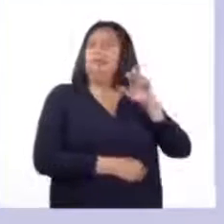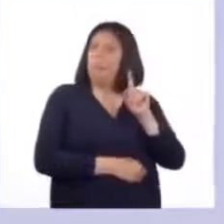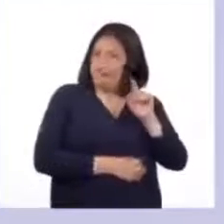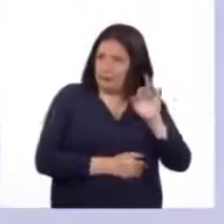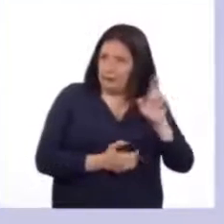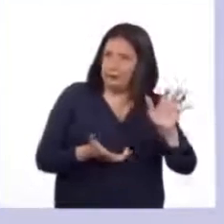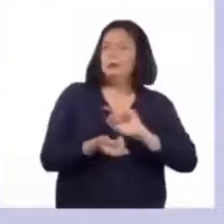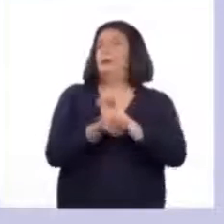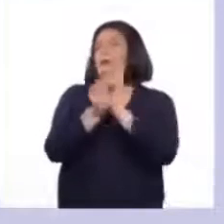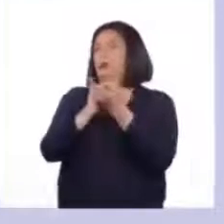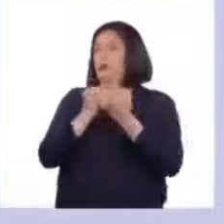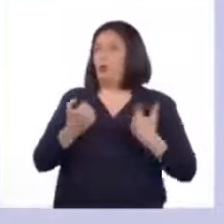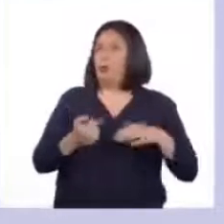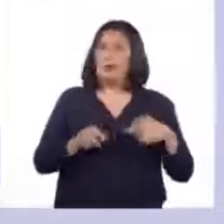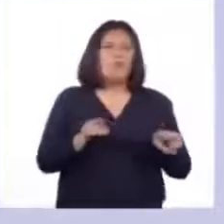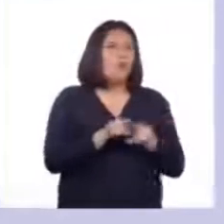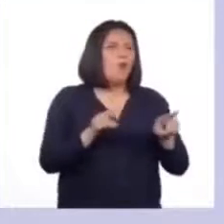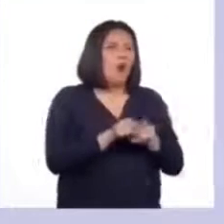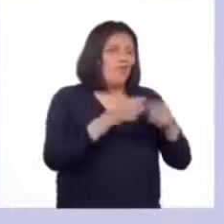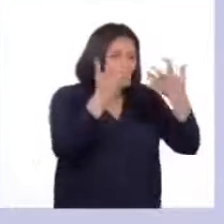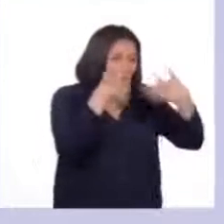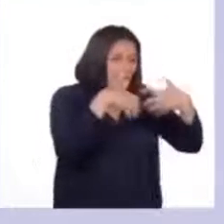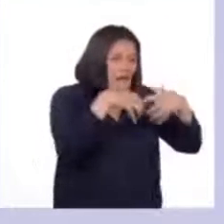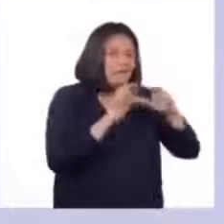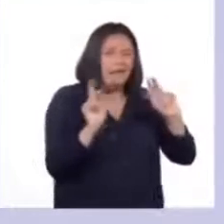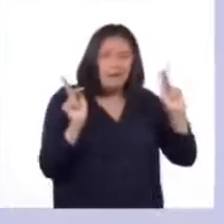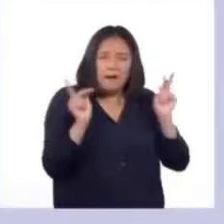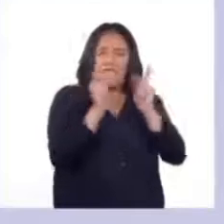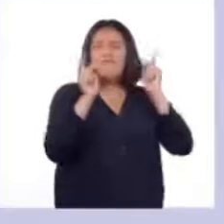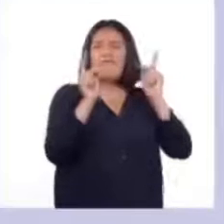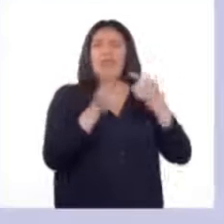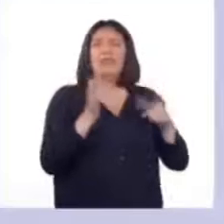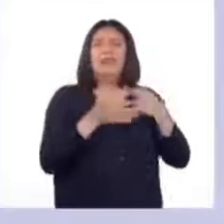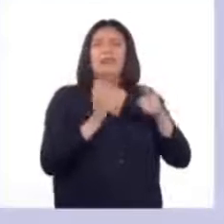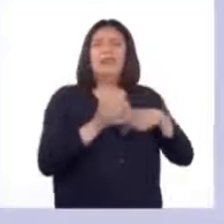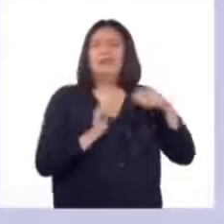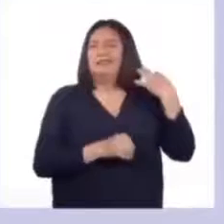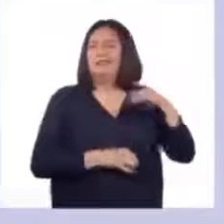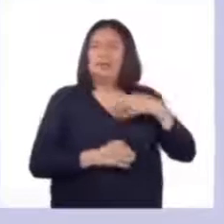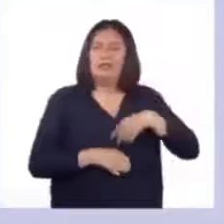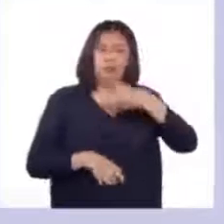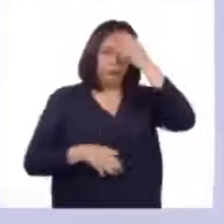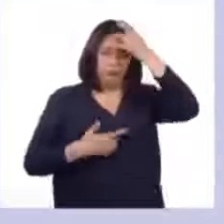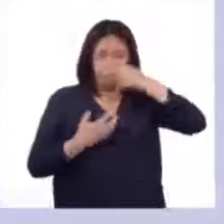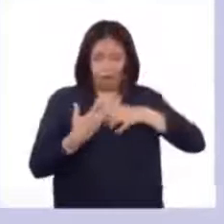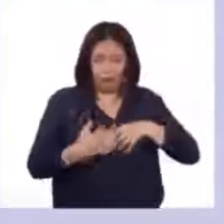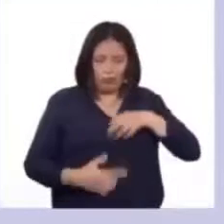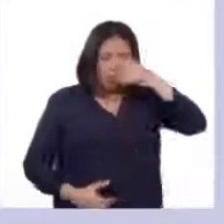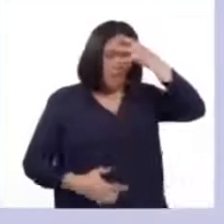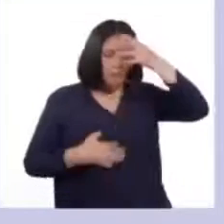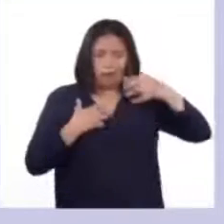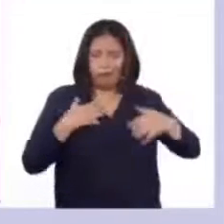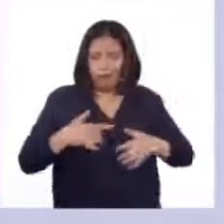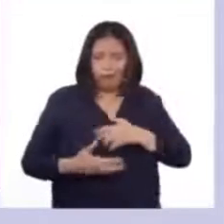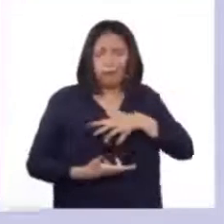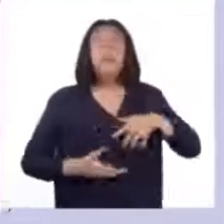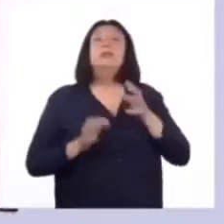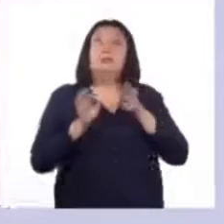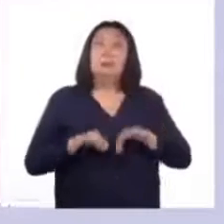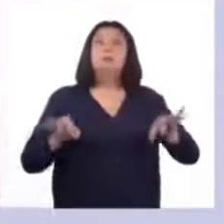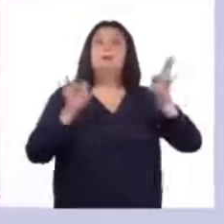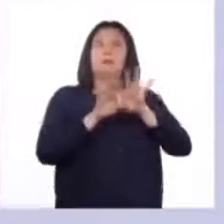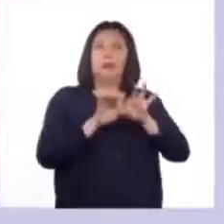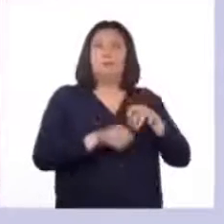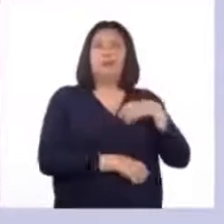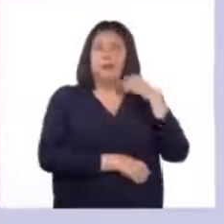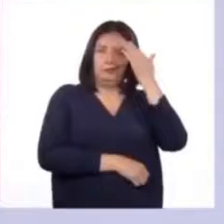nuestro cuerpo es como una máquina perfecta que hace muchos viajes todo el tiempo y es importante conocerlos. Y